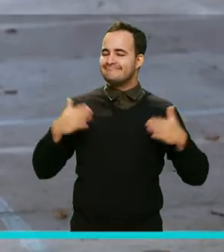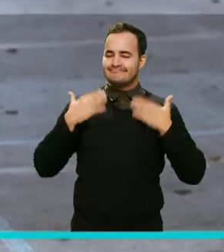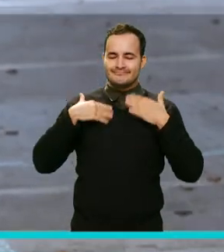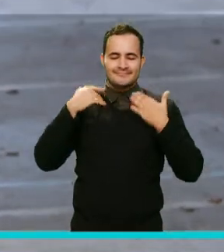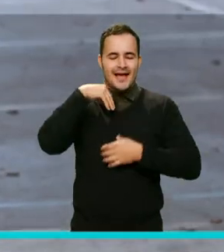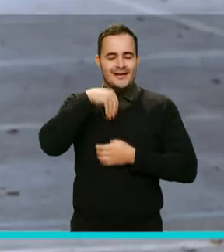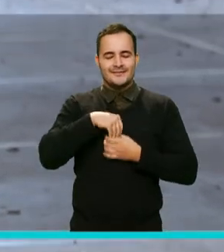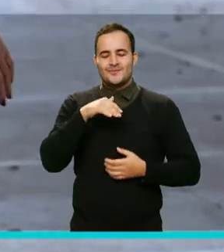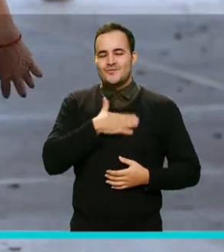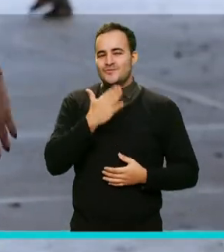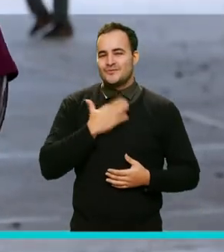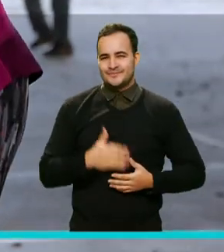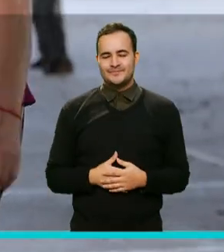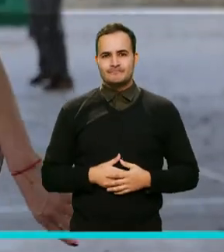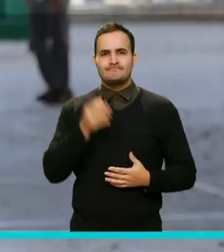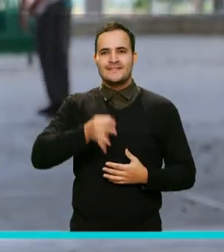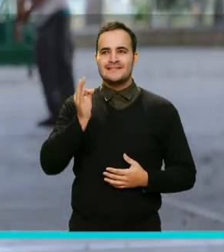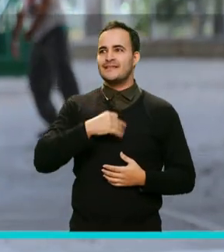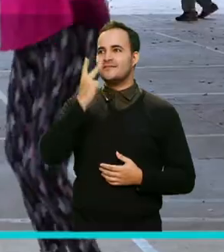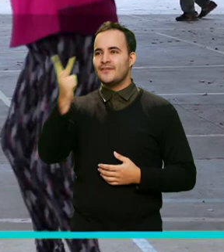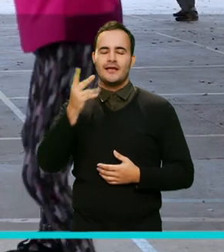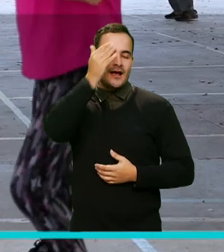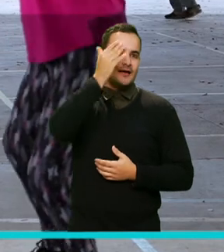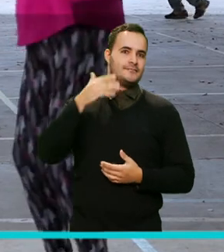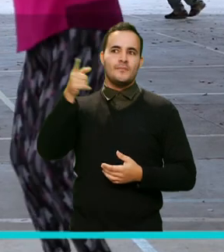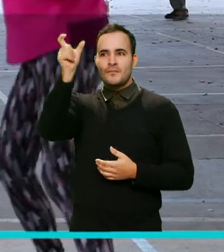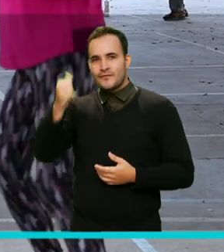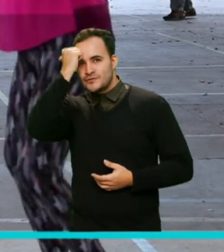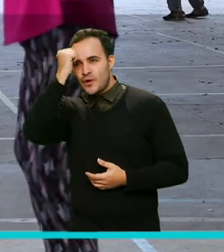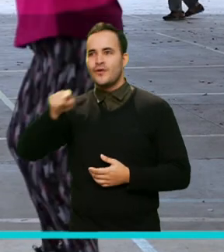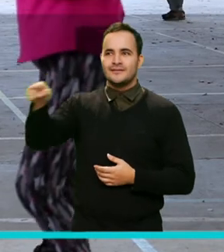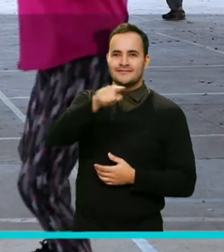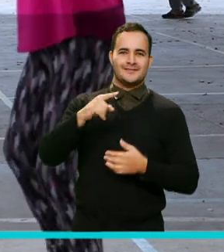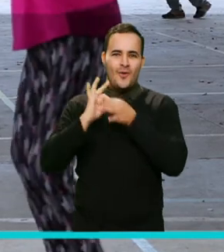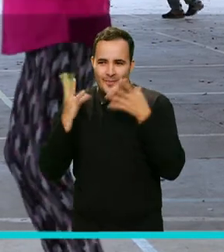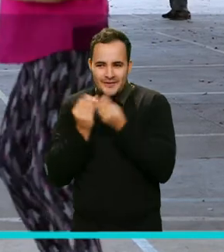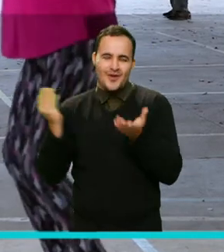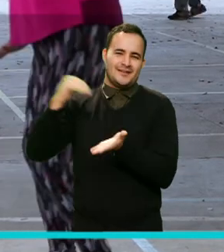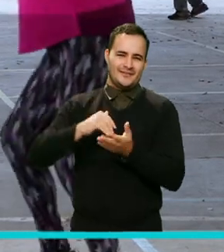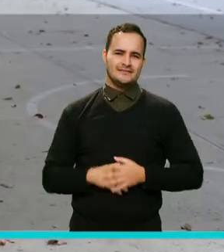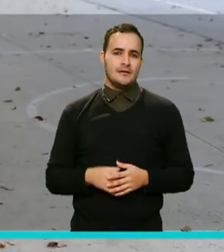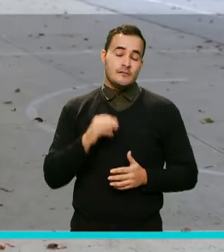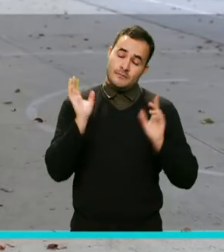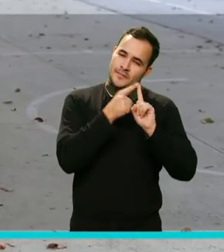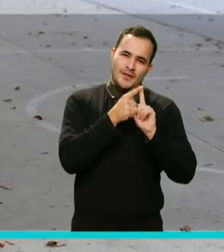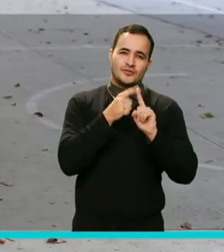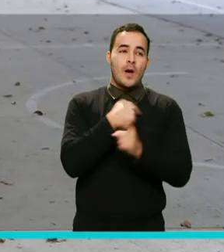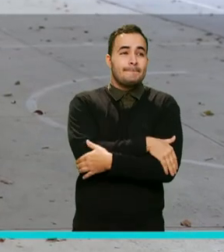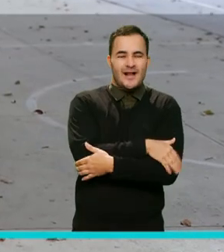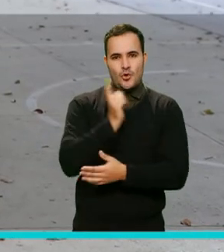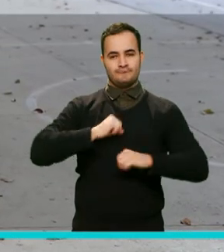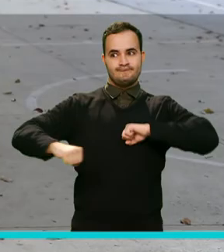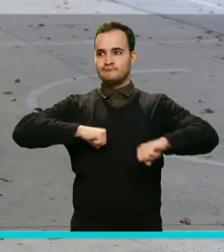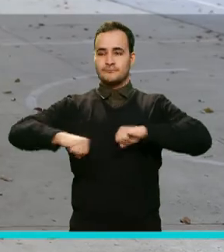contenta. Ver otra vez a mi profesora, a mis compañeros, compartir. Primero que todo, mantenerme activa. Me